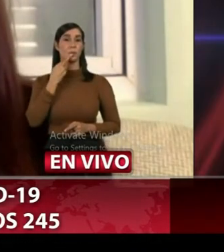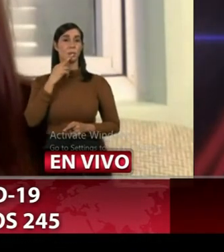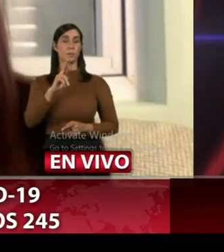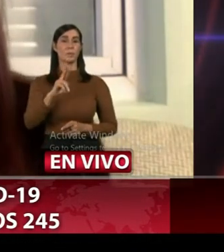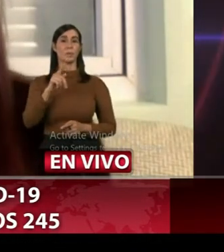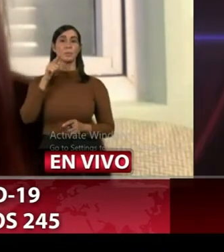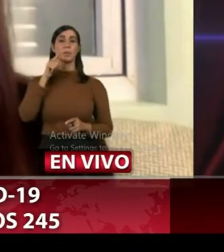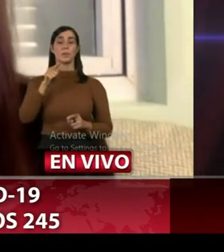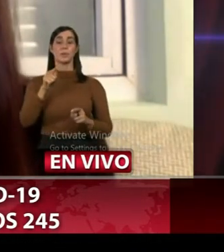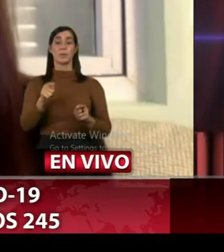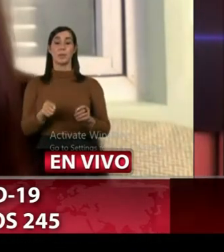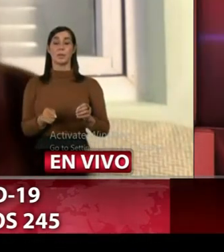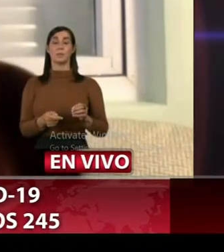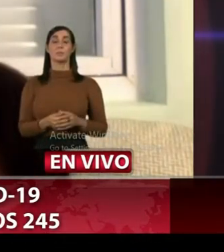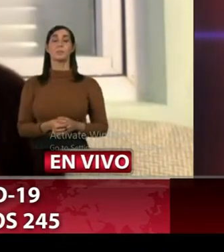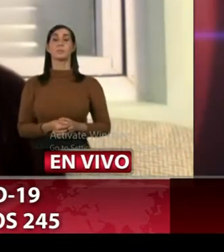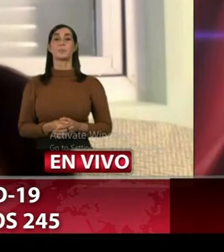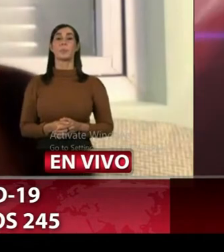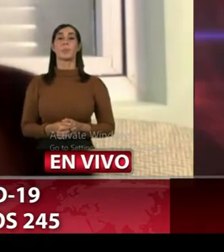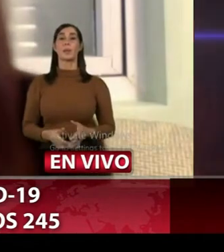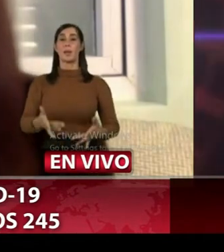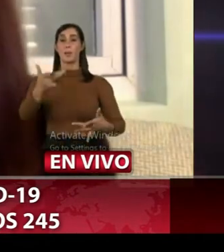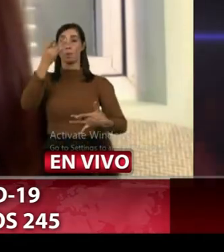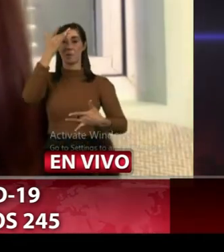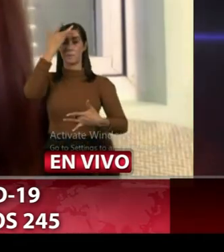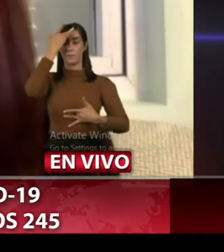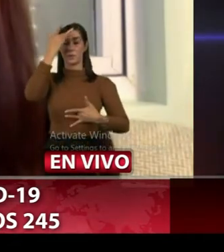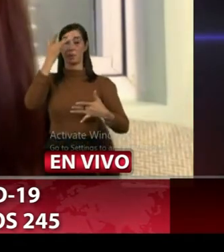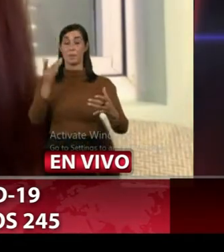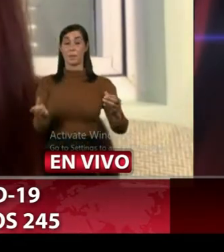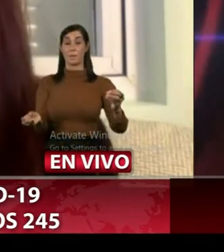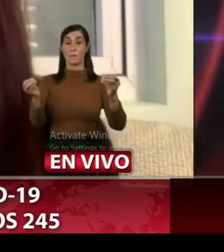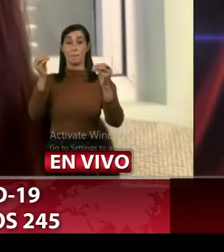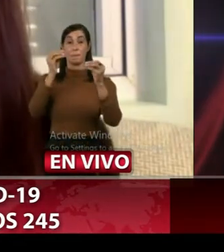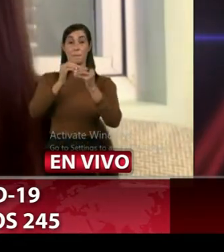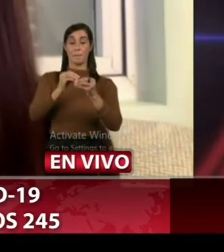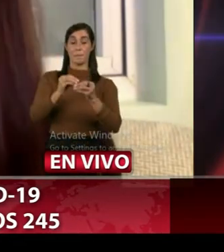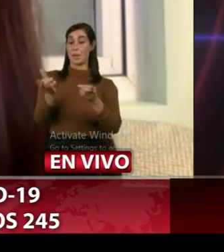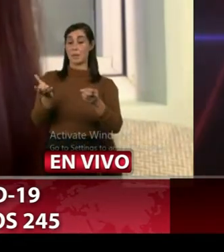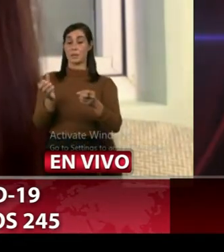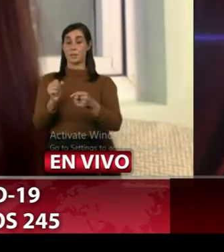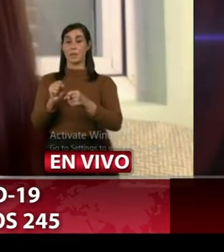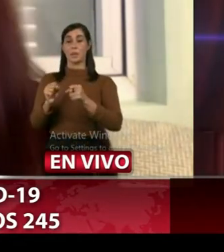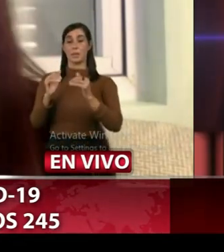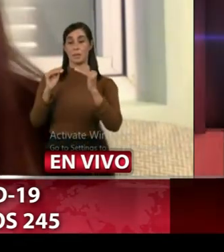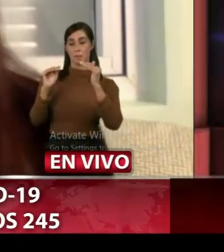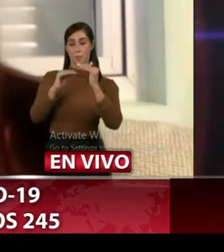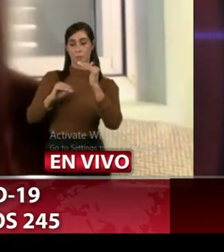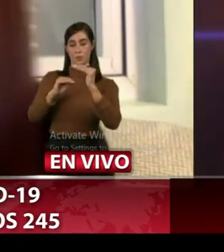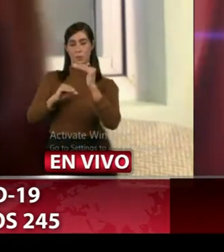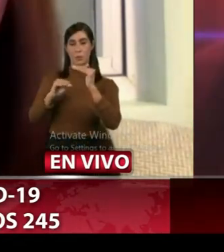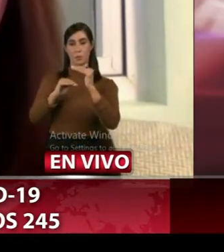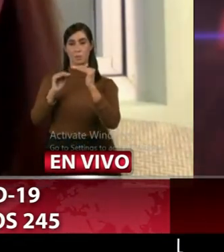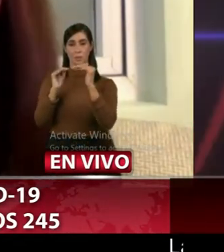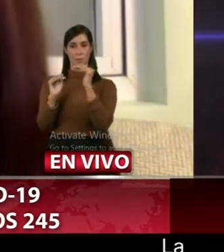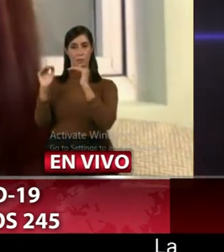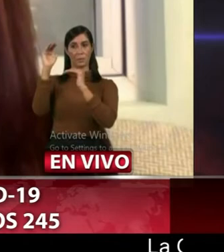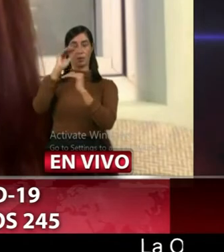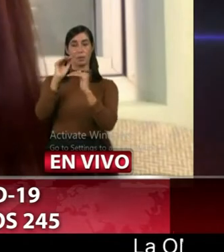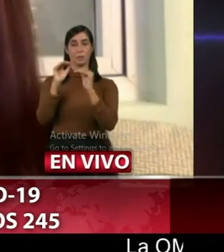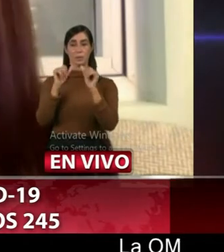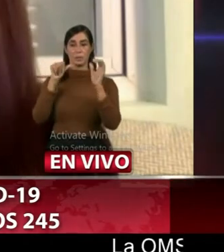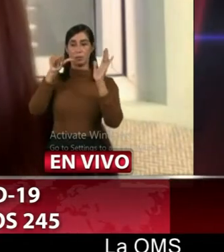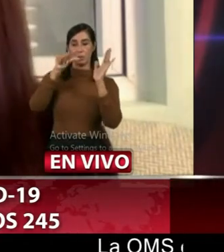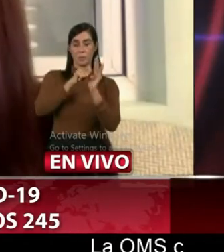decía que la incidencia mayor de la enfermedad se encontraba en la población de clase media y alta que se concentra en el distrito